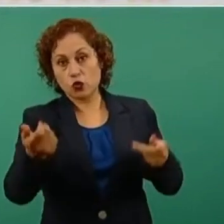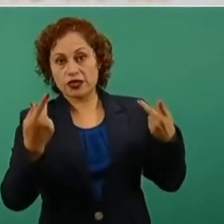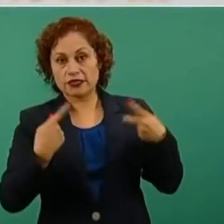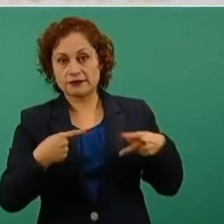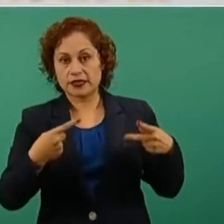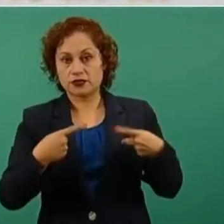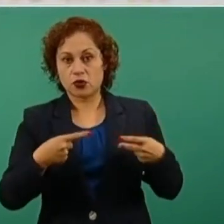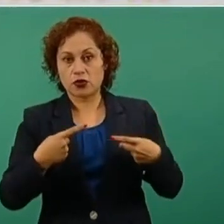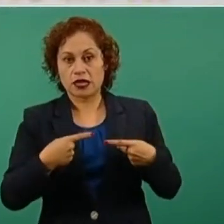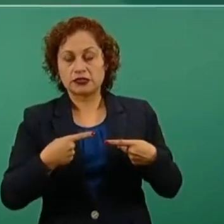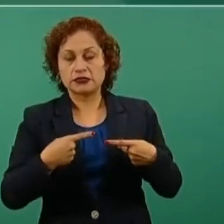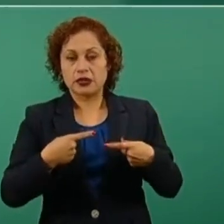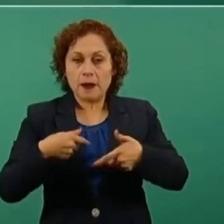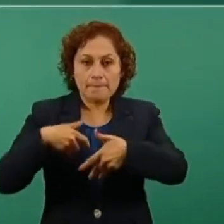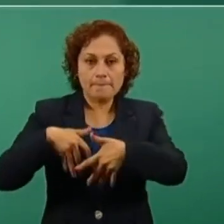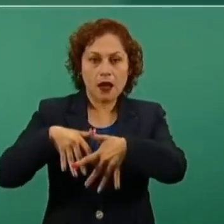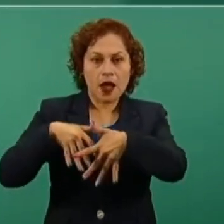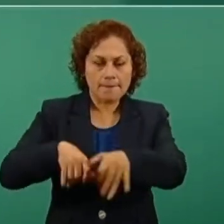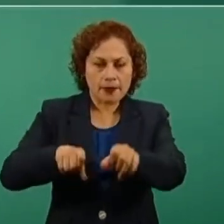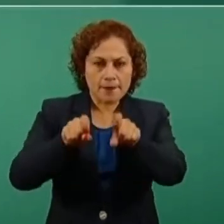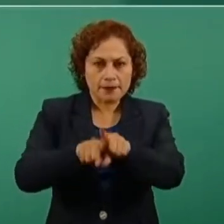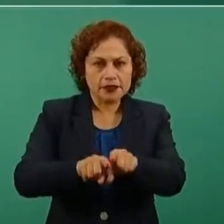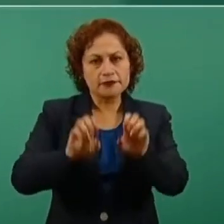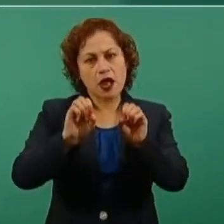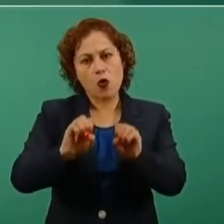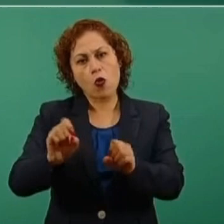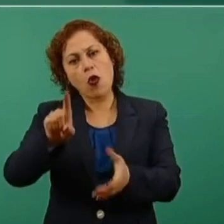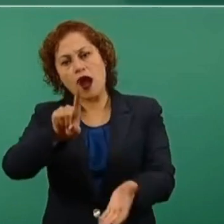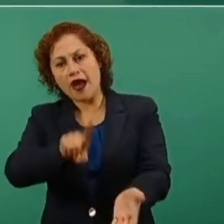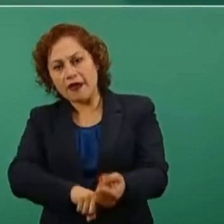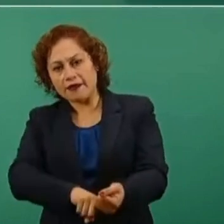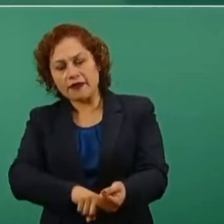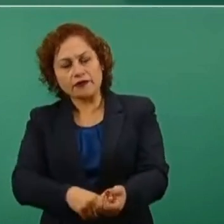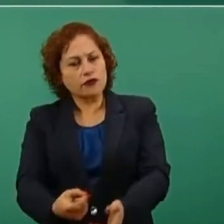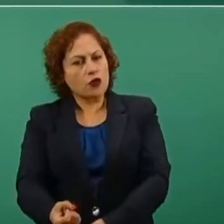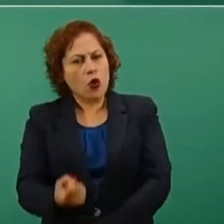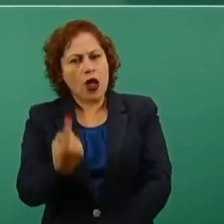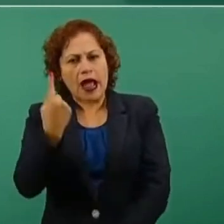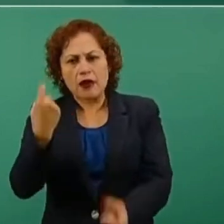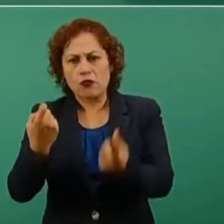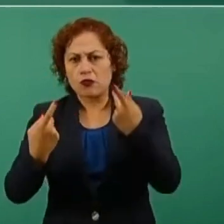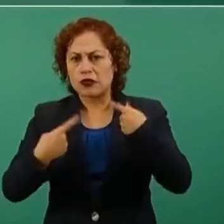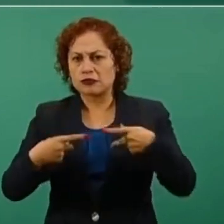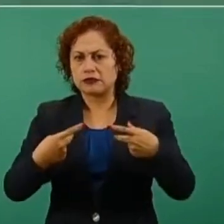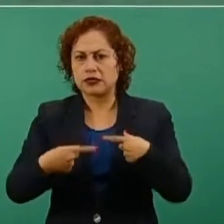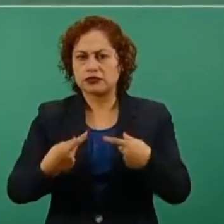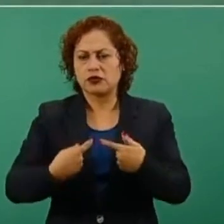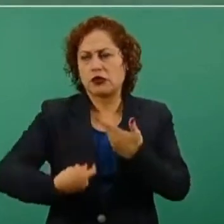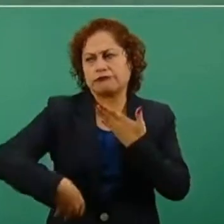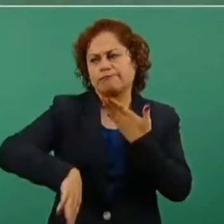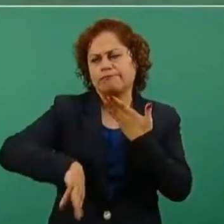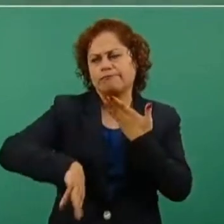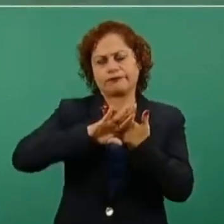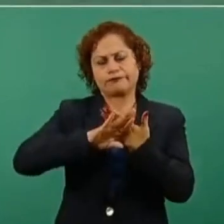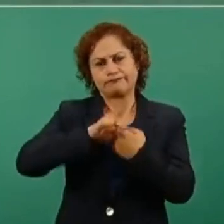a los provocadores con los